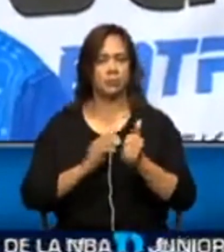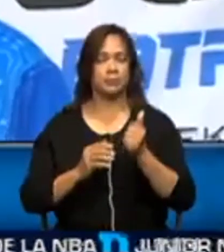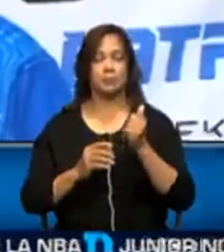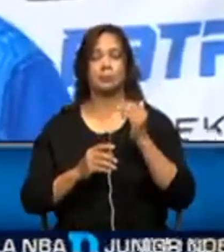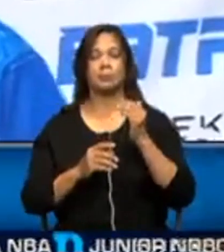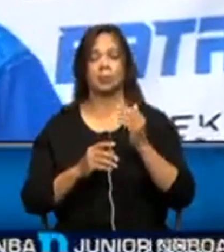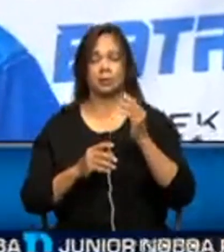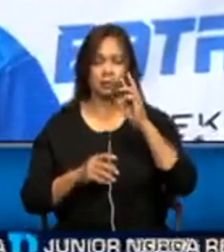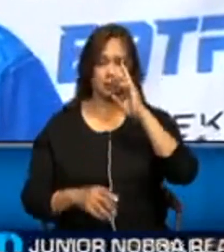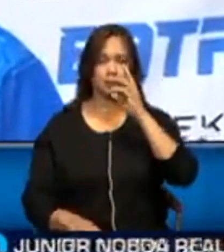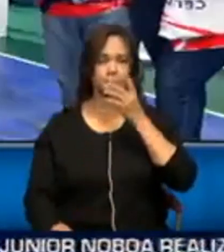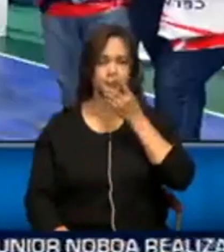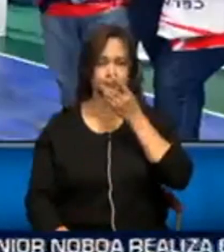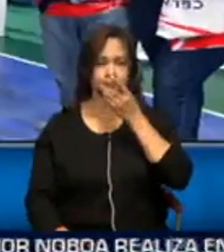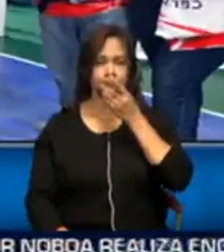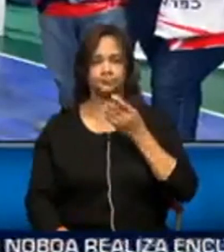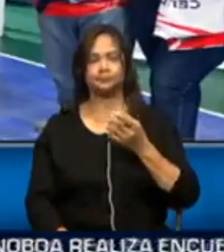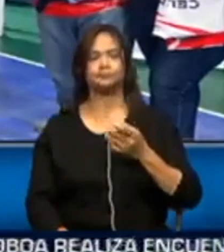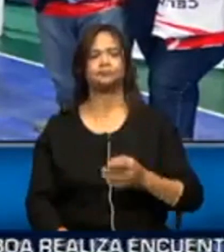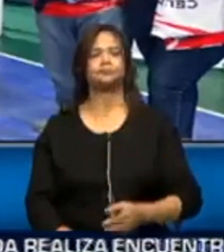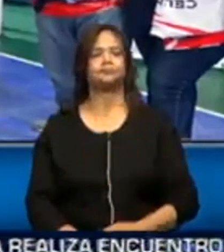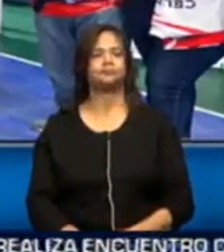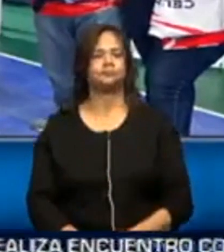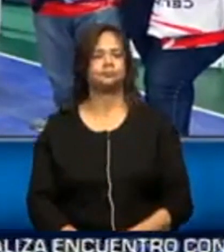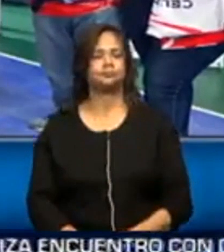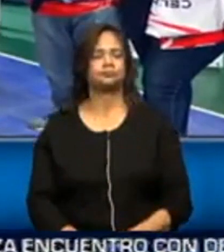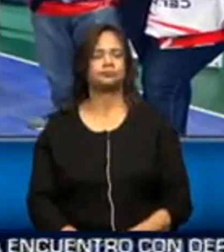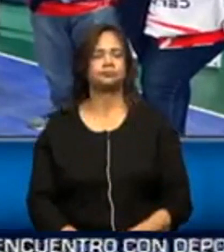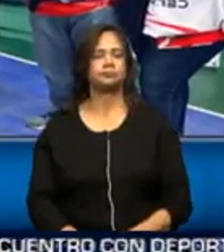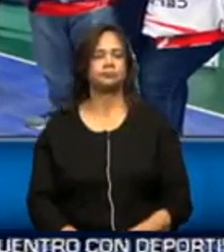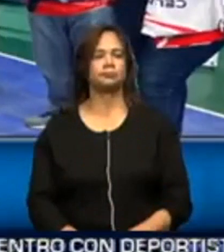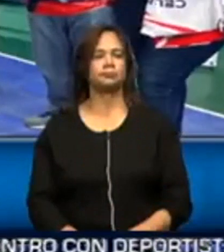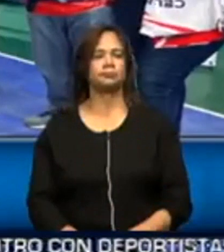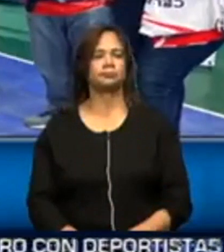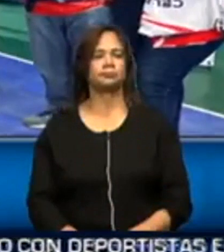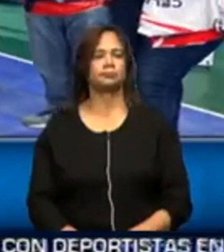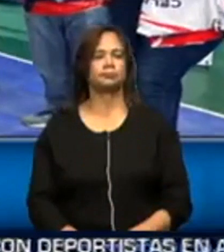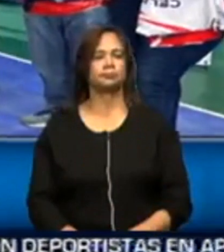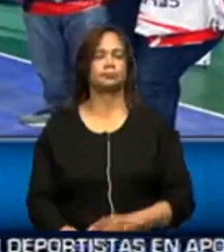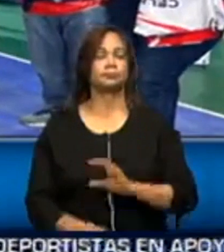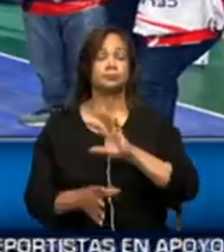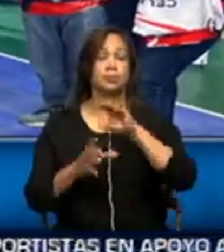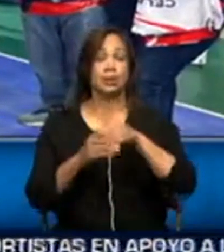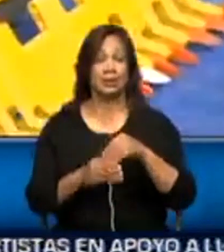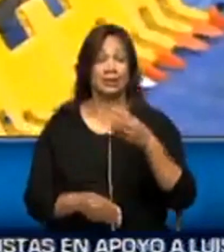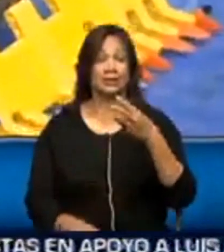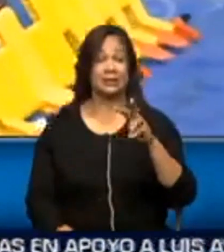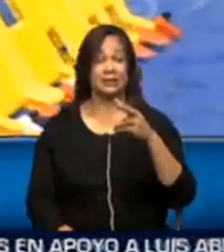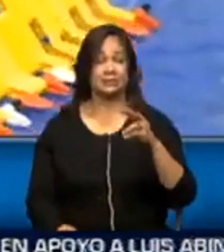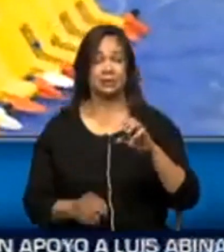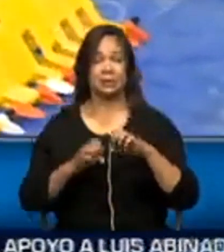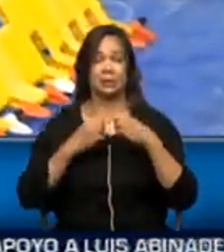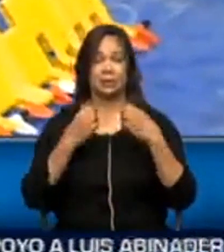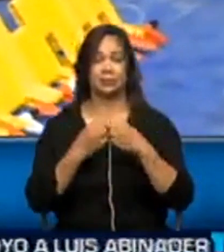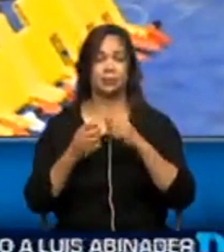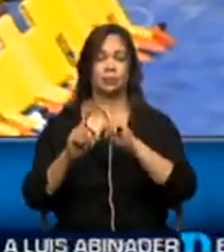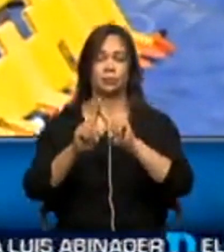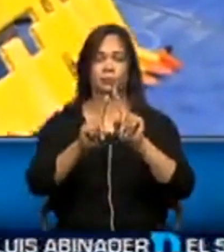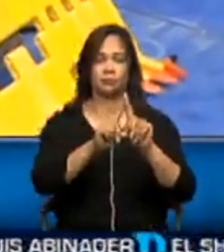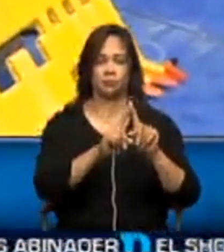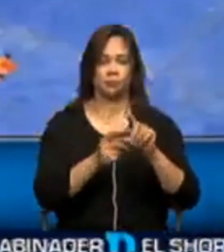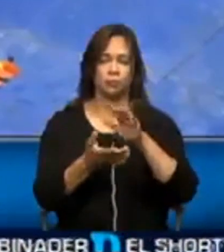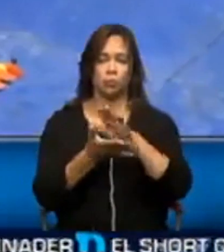también para la república dominicana la competición participaron 16 equipos de distintos